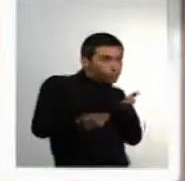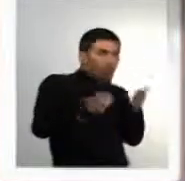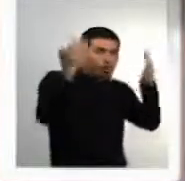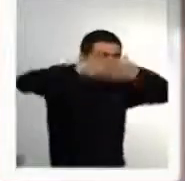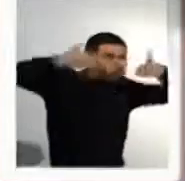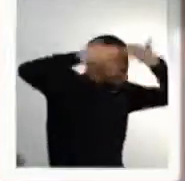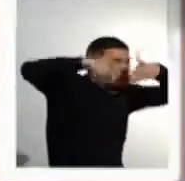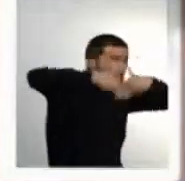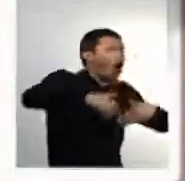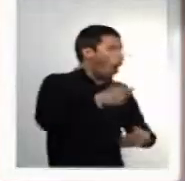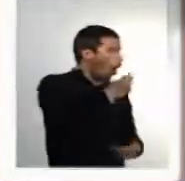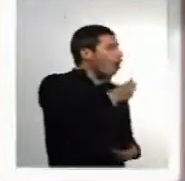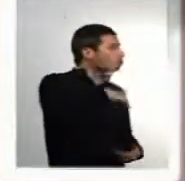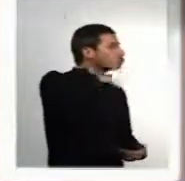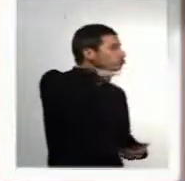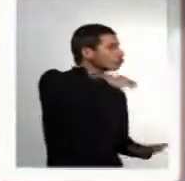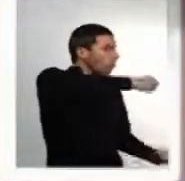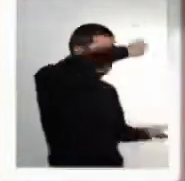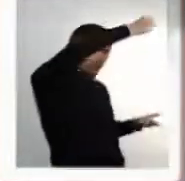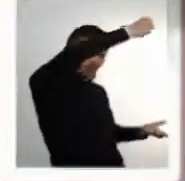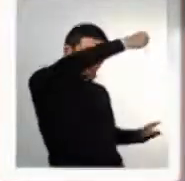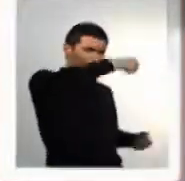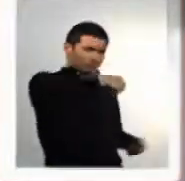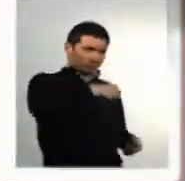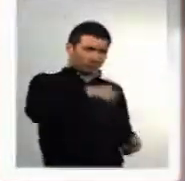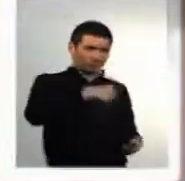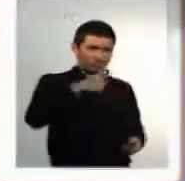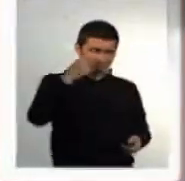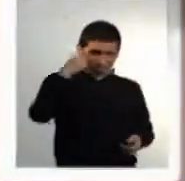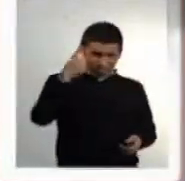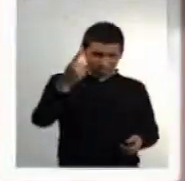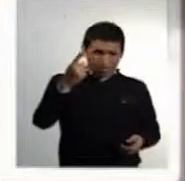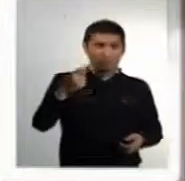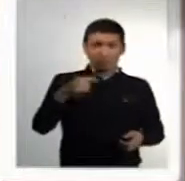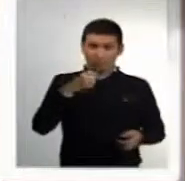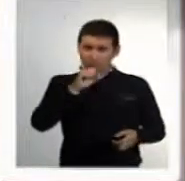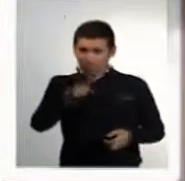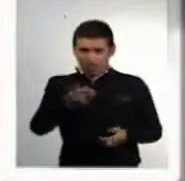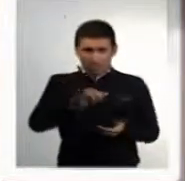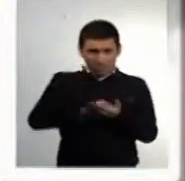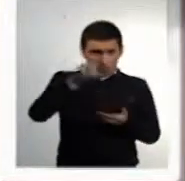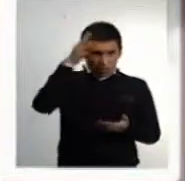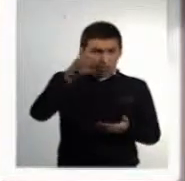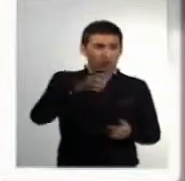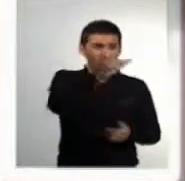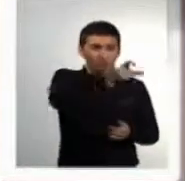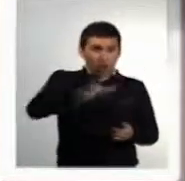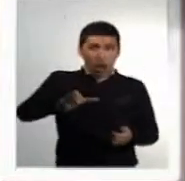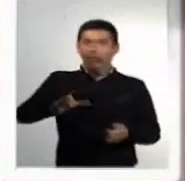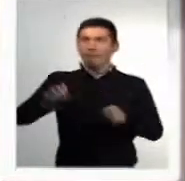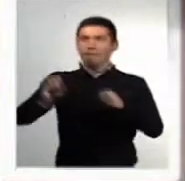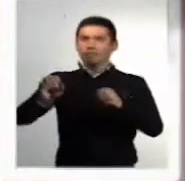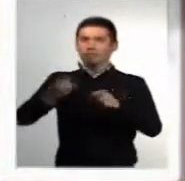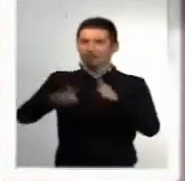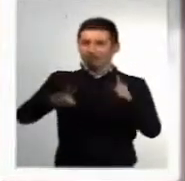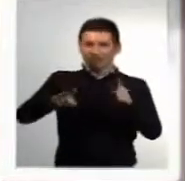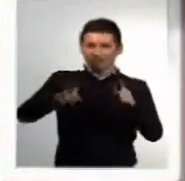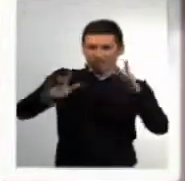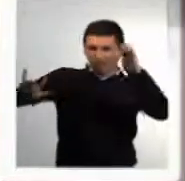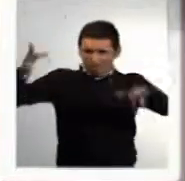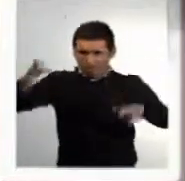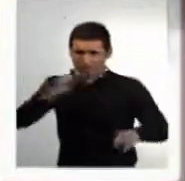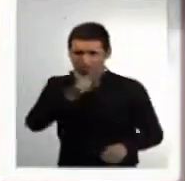diferentes actos delictivos si hay dinero suficiente ¿no será que no están todos los que son y no son todos los que están? si Lorena tú tienes toda la razón